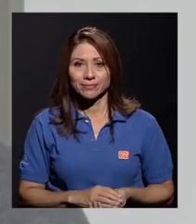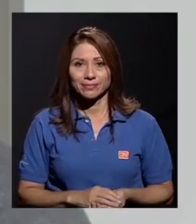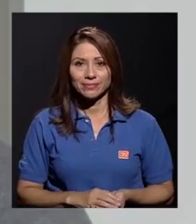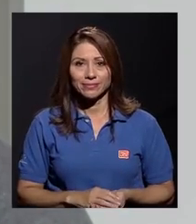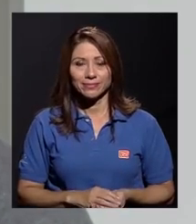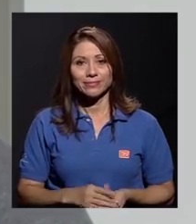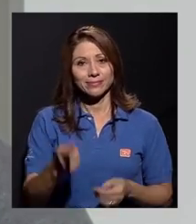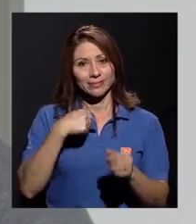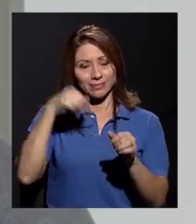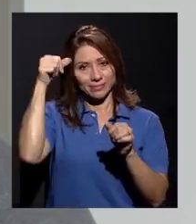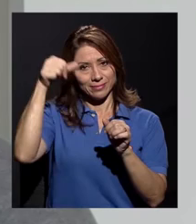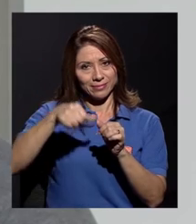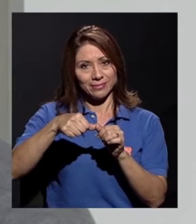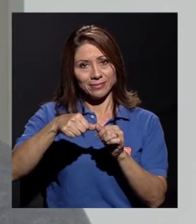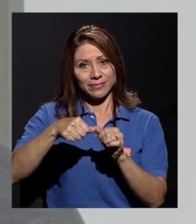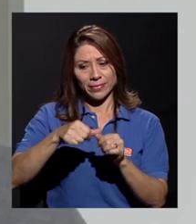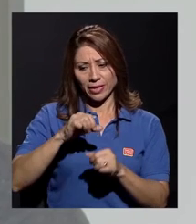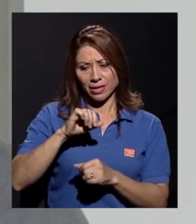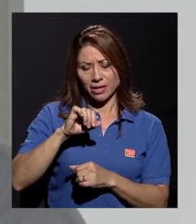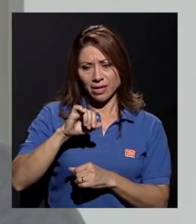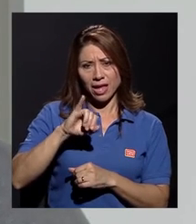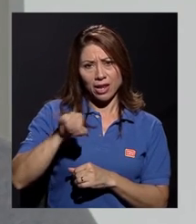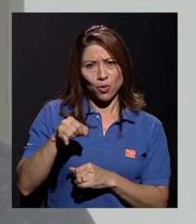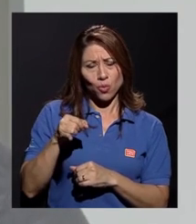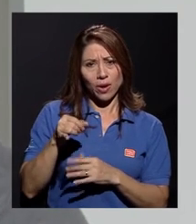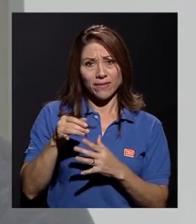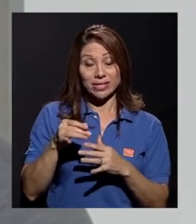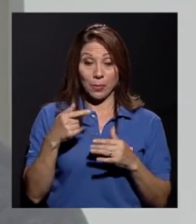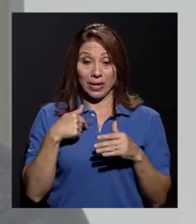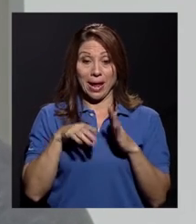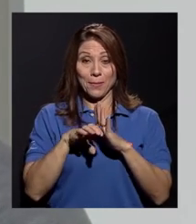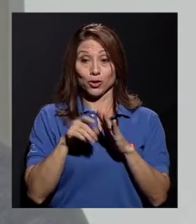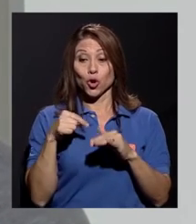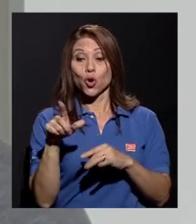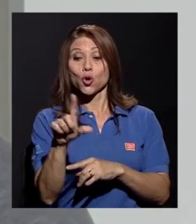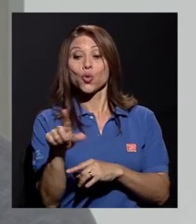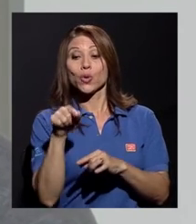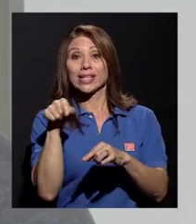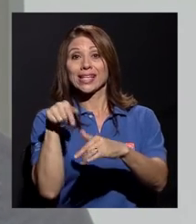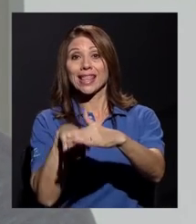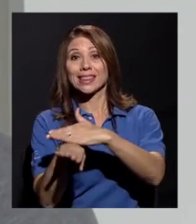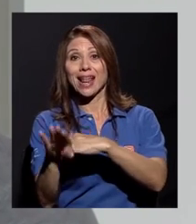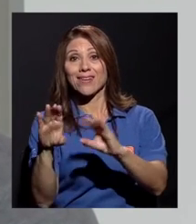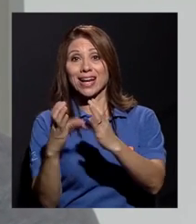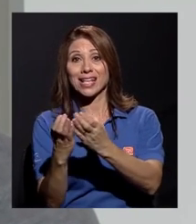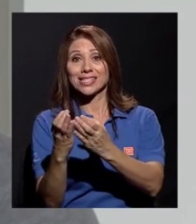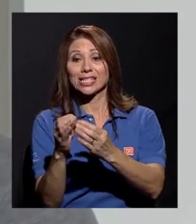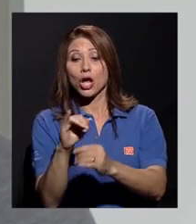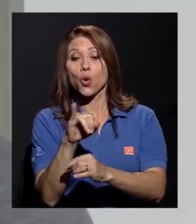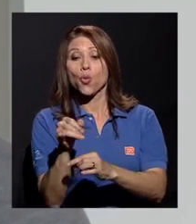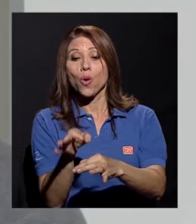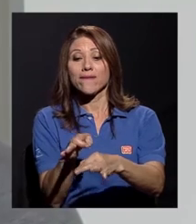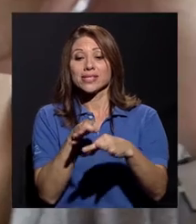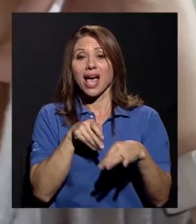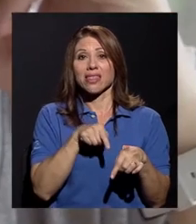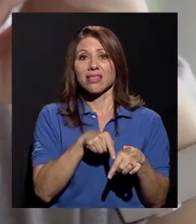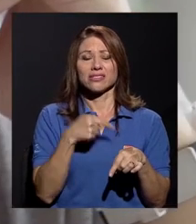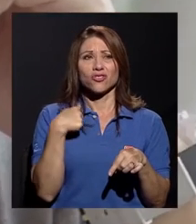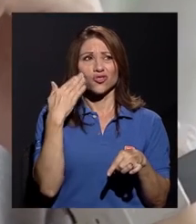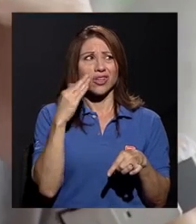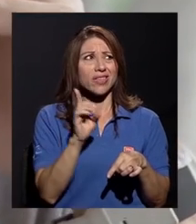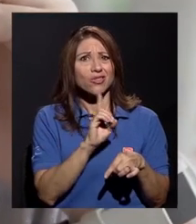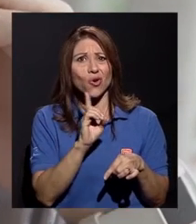de hecho me acuerdo que el jueves antes de lunes que entraba a clases todavía no tenía dónde vivir y yo decía, no, no sé qué voy a hacer.